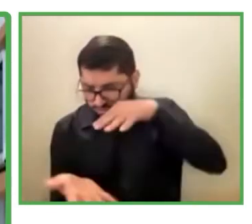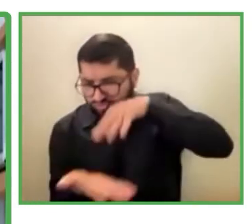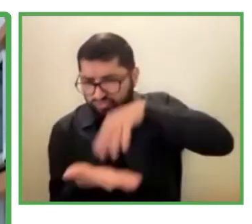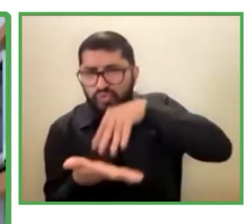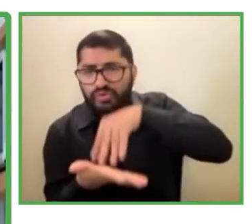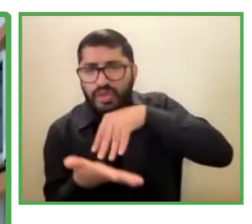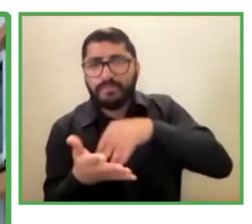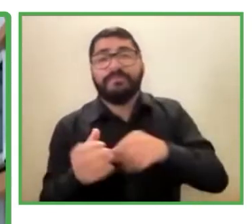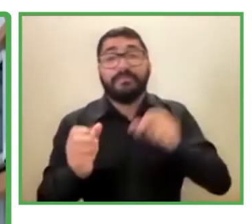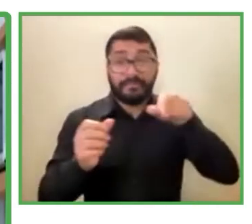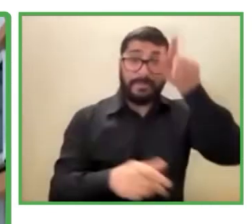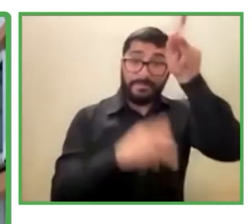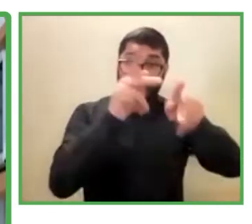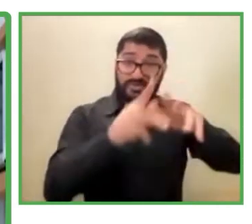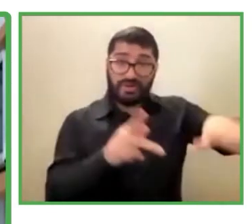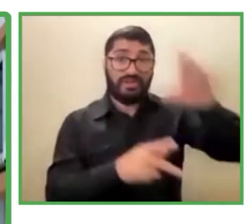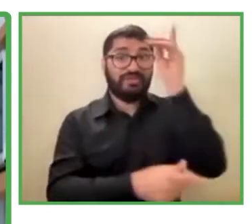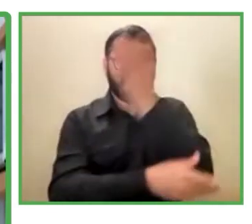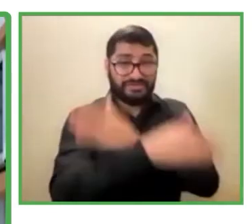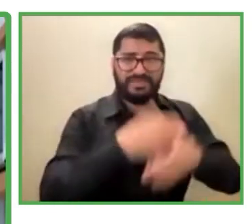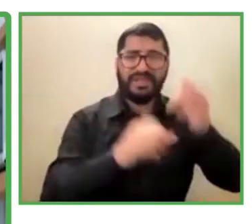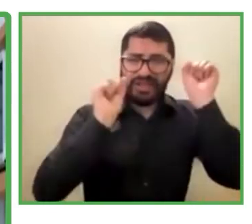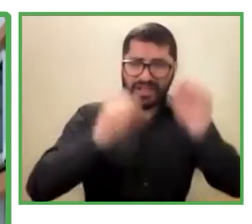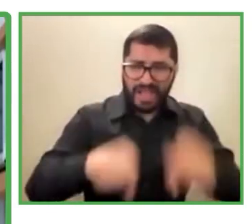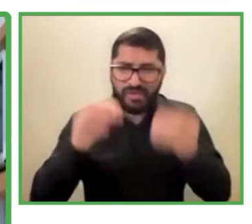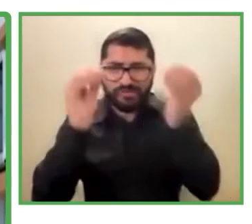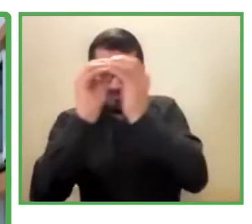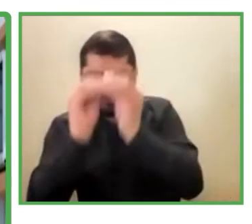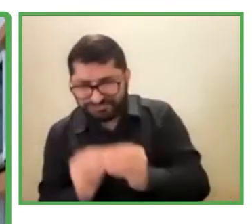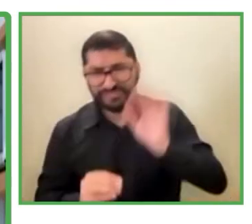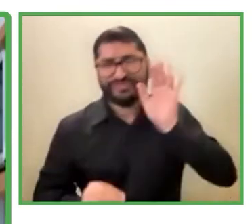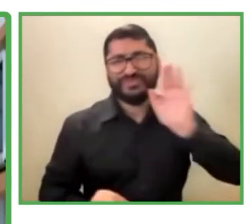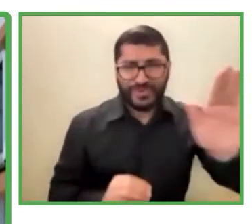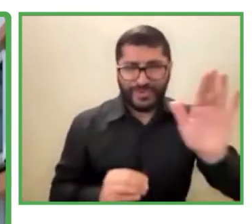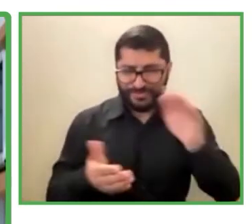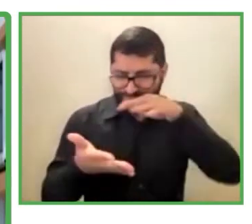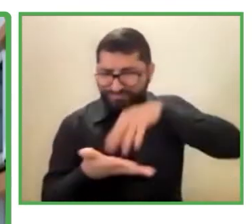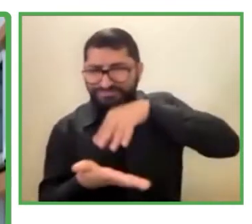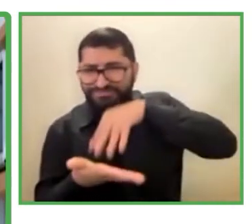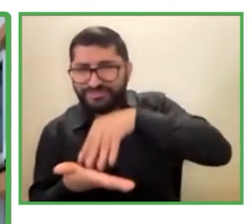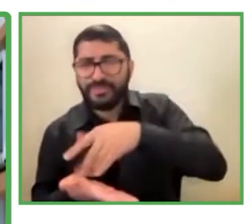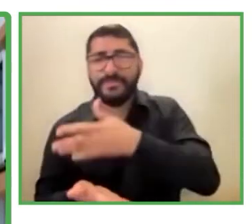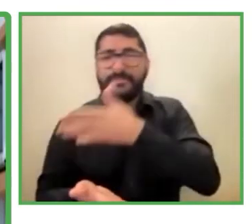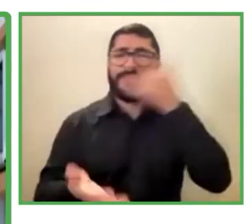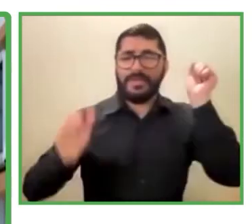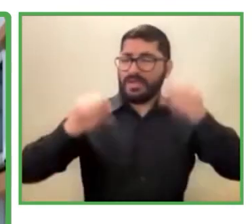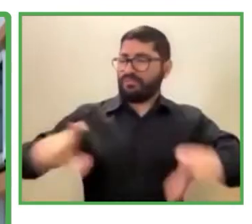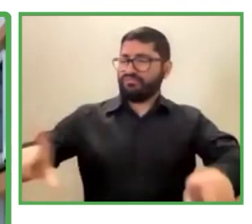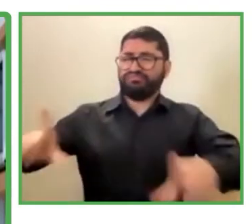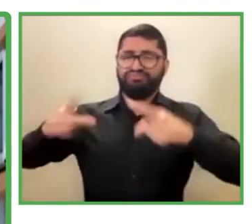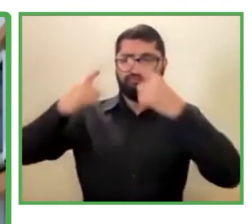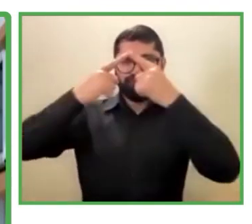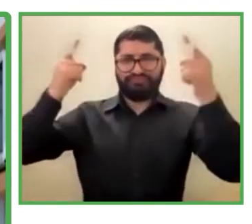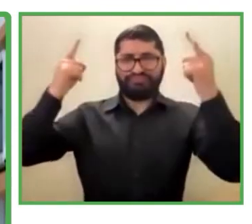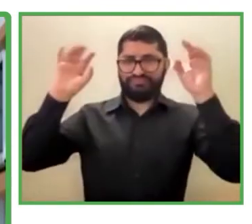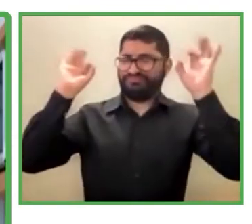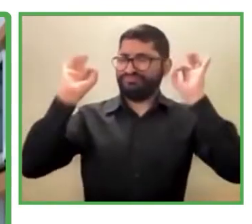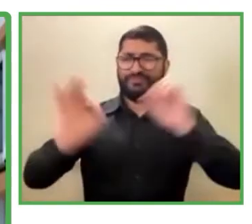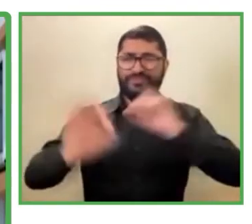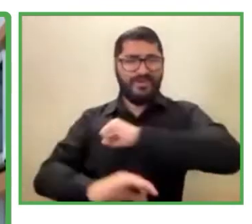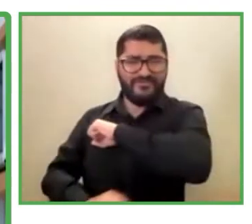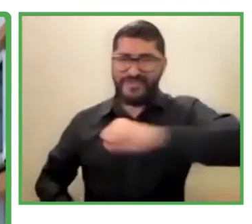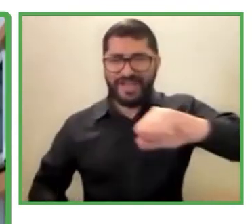puede ir haciendo sus estudios formales para irse certificando de manera acelerada. Es importante